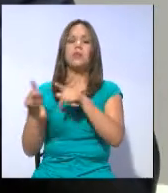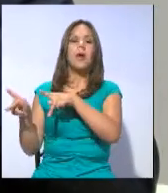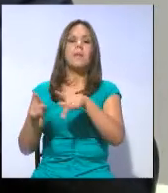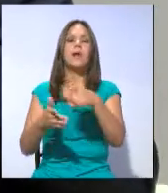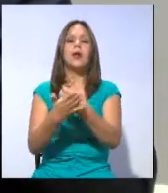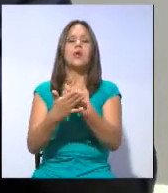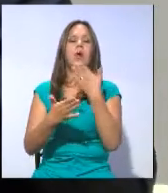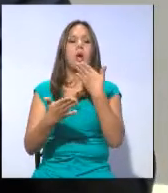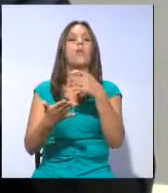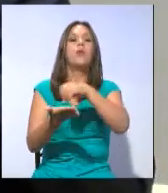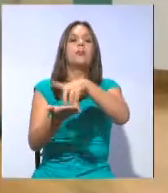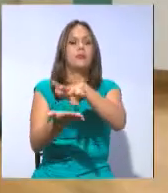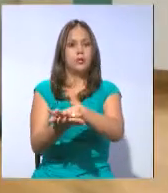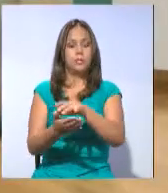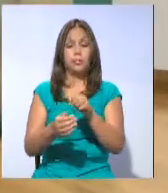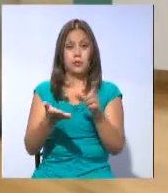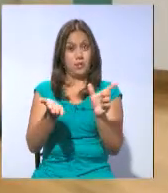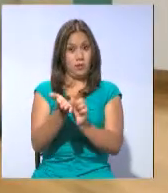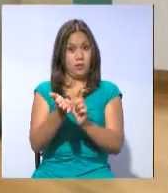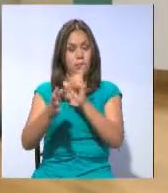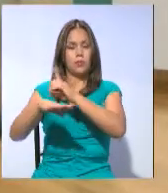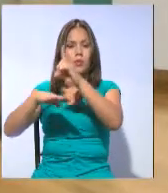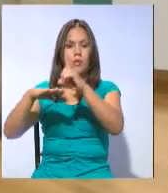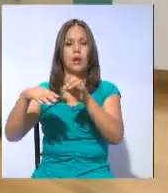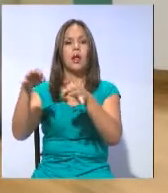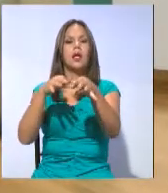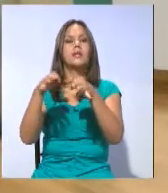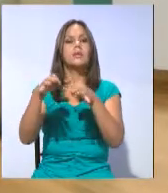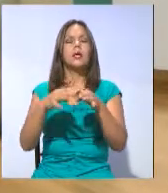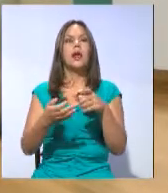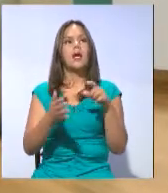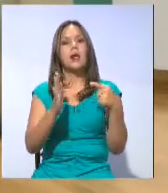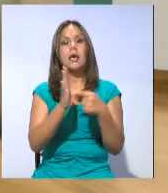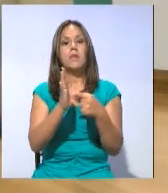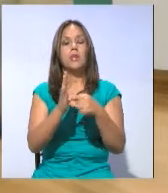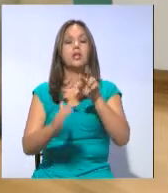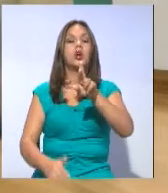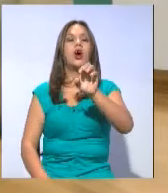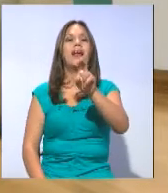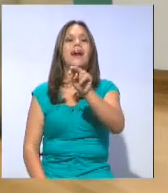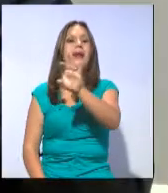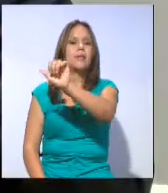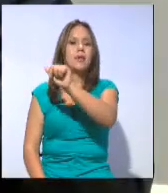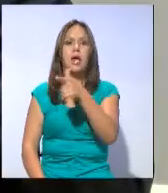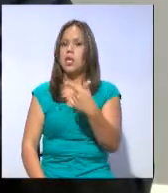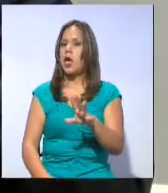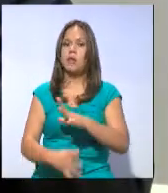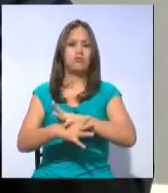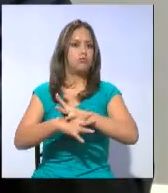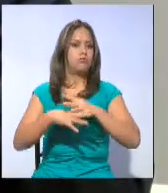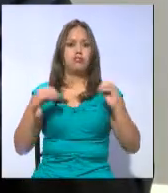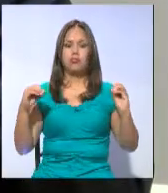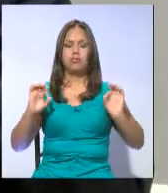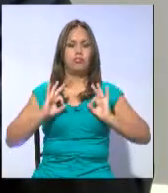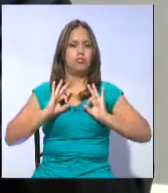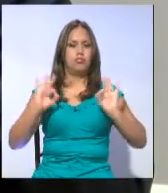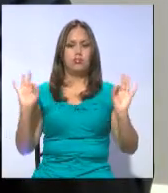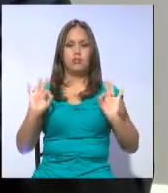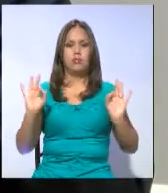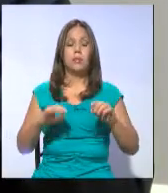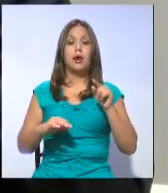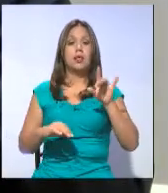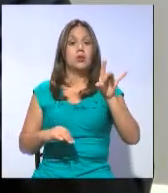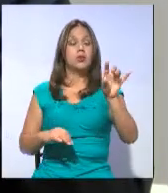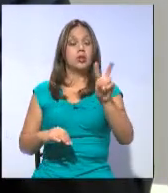económico. Leonardo Orlando informó sobre la exoneración del anticipo del impuesto a la renta. Con esto cubrimos el 82